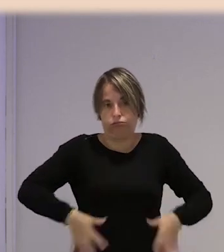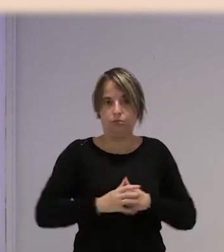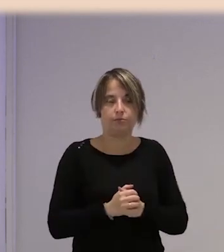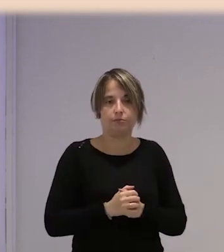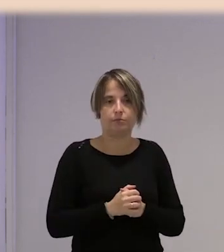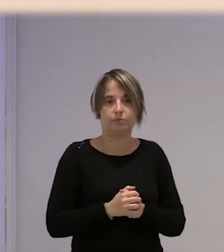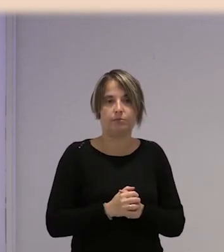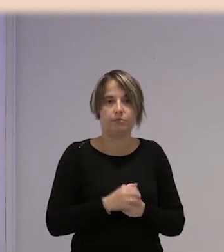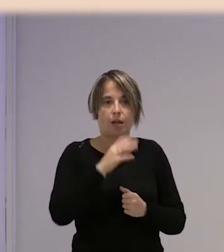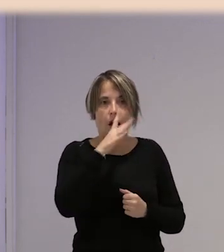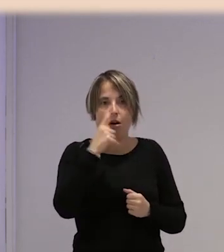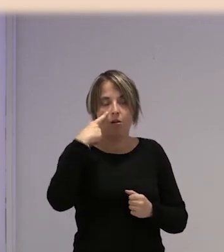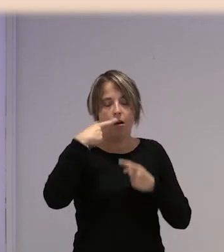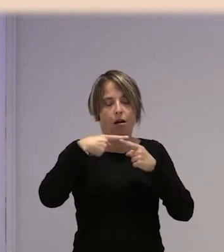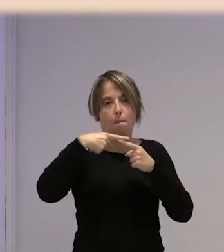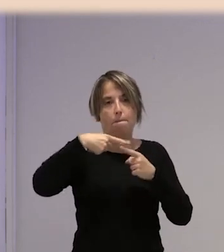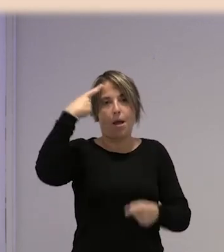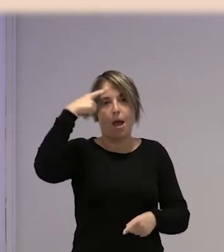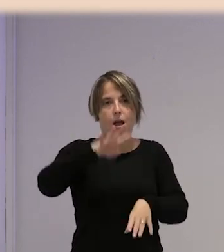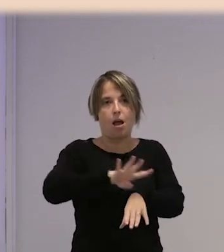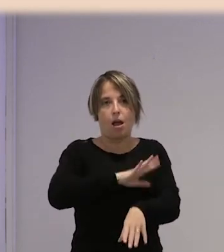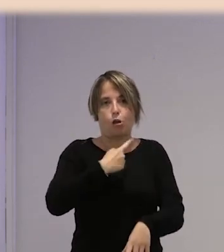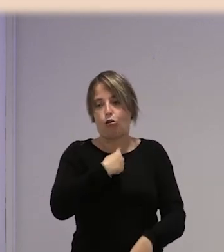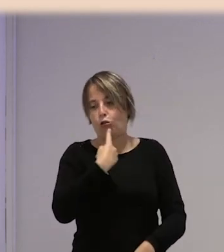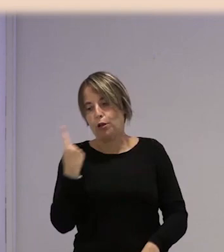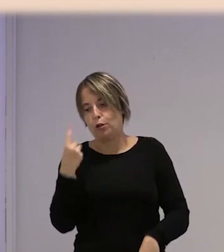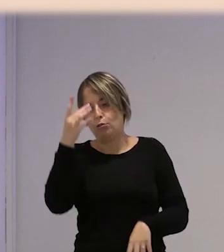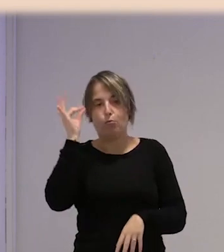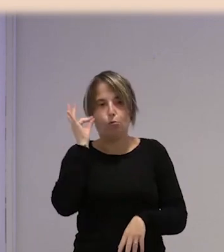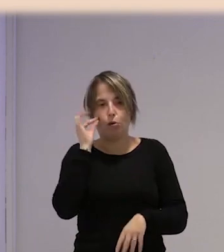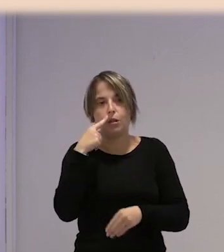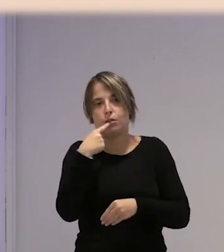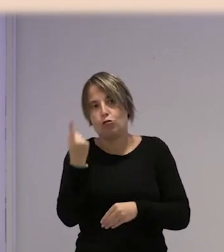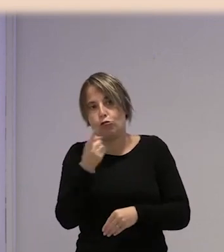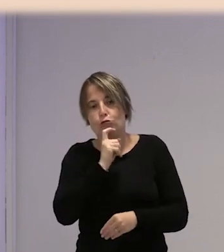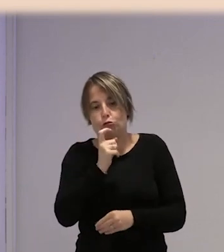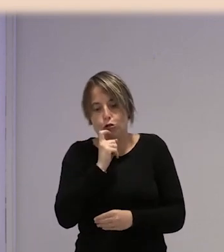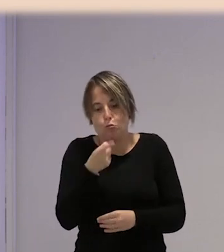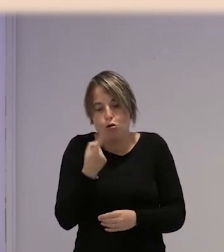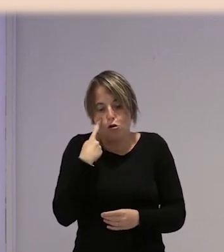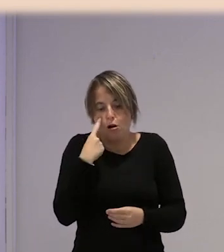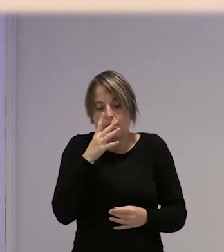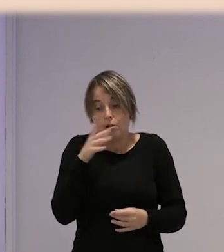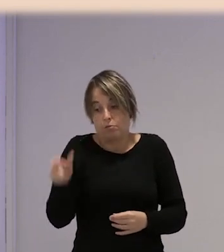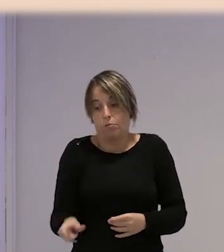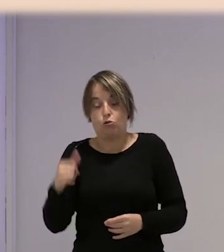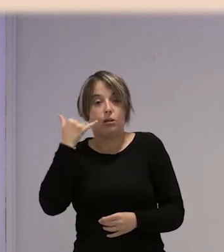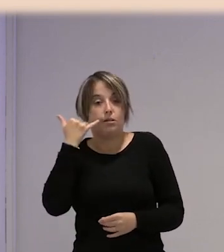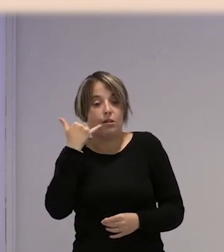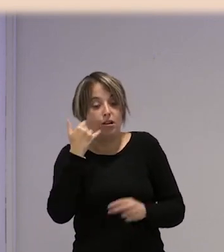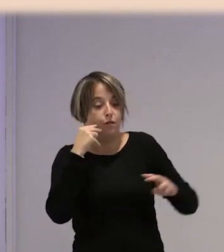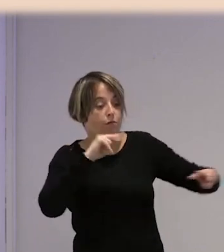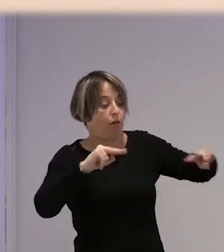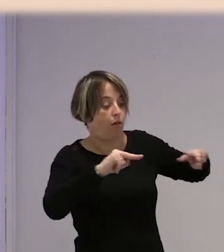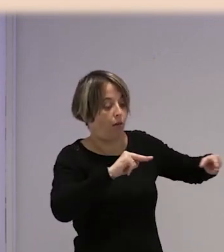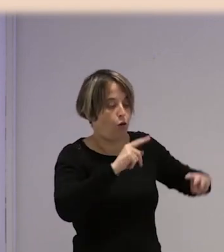Y ahora te quedas tú con la cara de cómo le digo yo a esta mujer esto, o el papelón que tenía, la que por teléfono se lo tenías